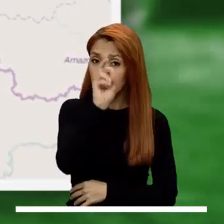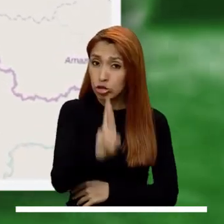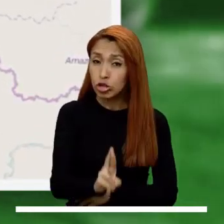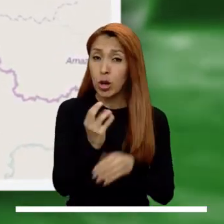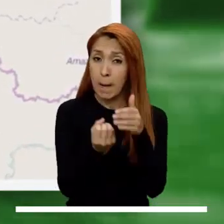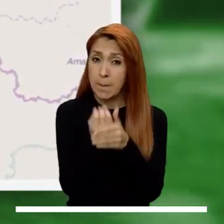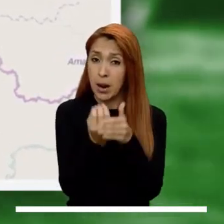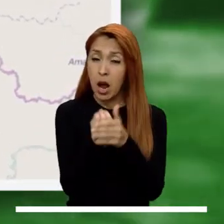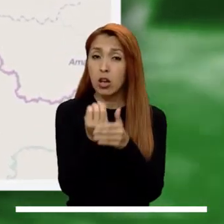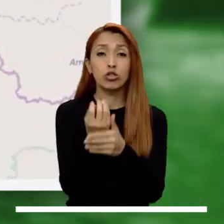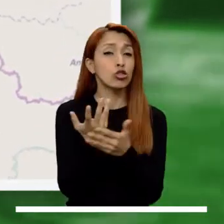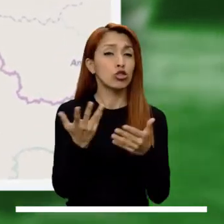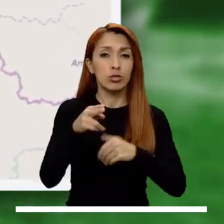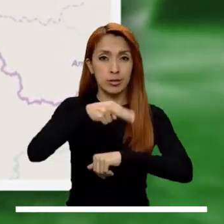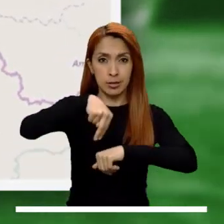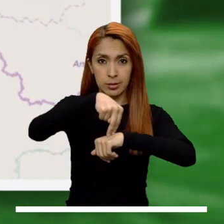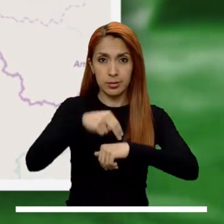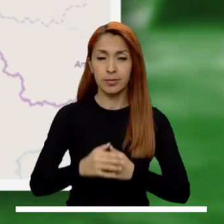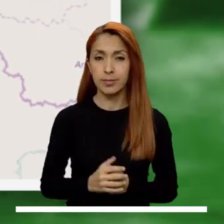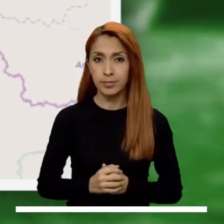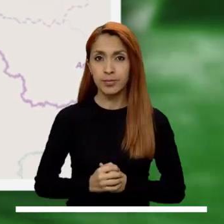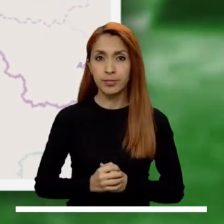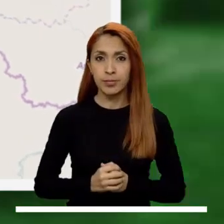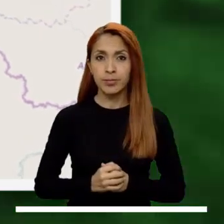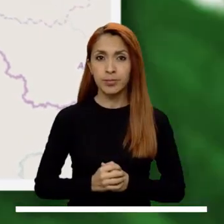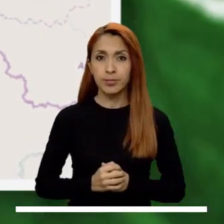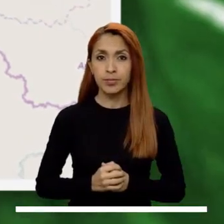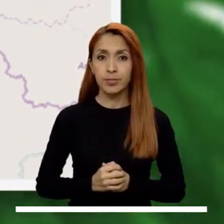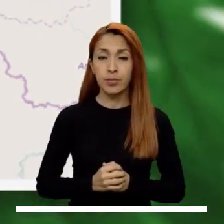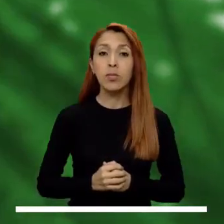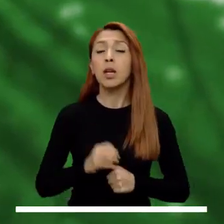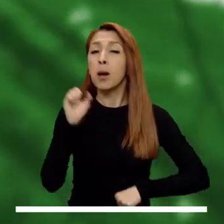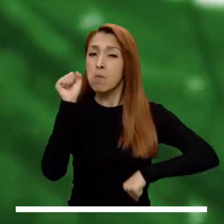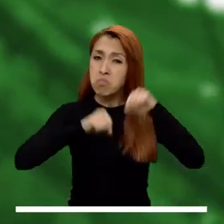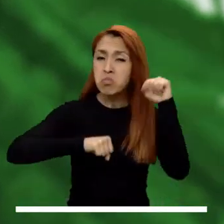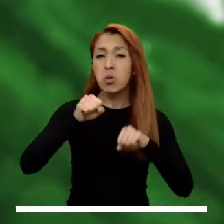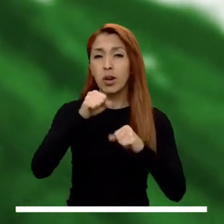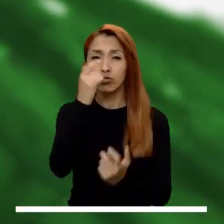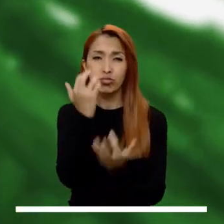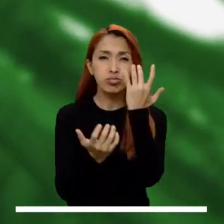Especial atención se recomienda al sur de Pasto, en Nariño.